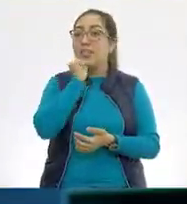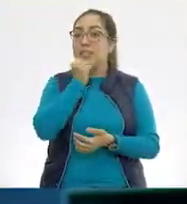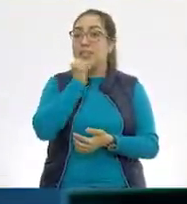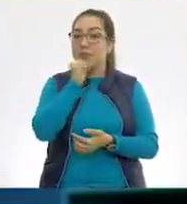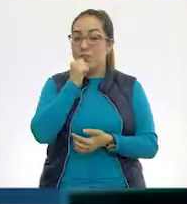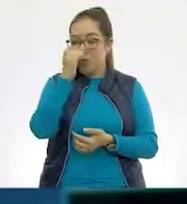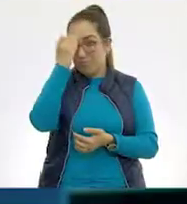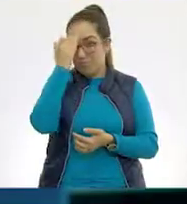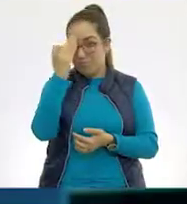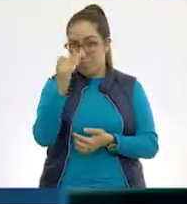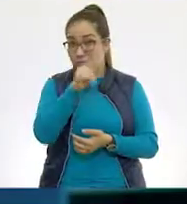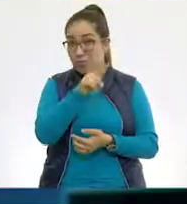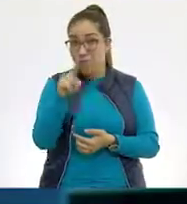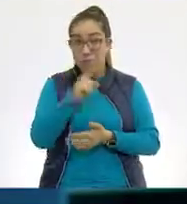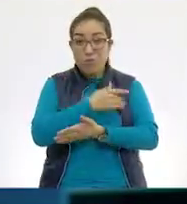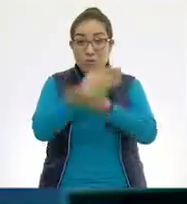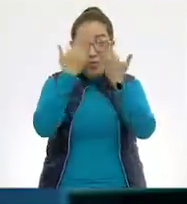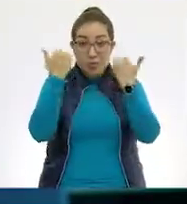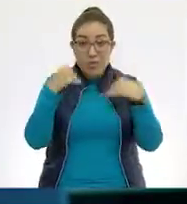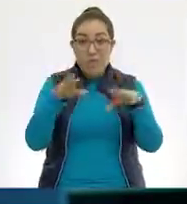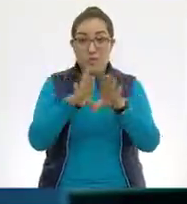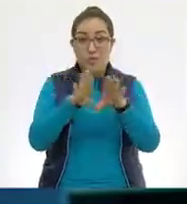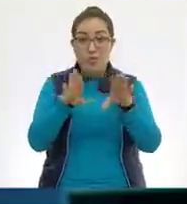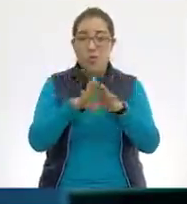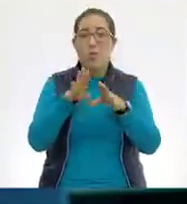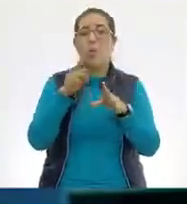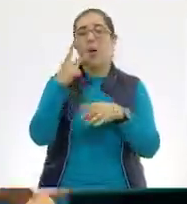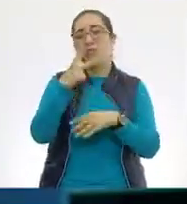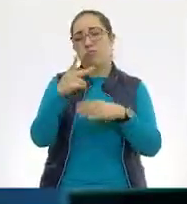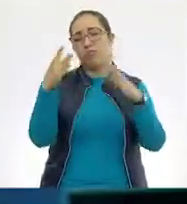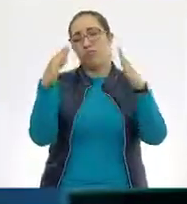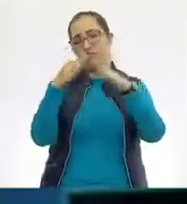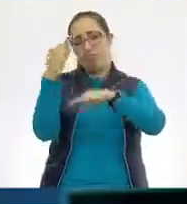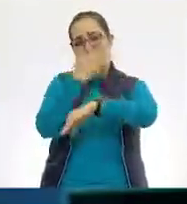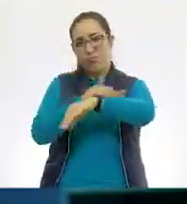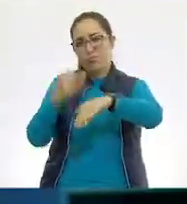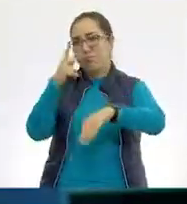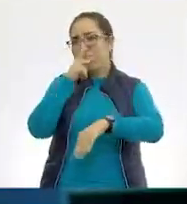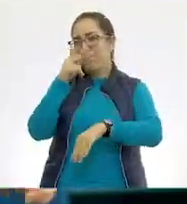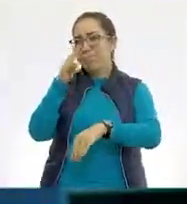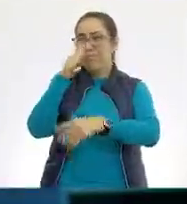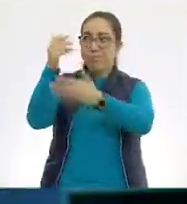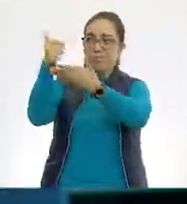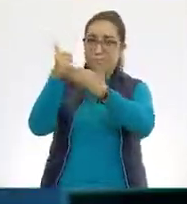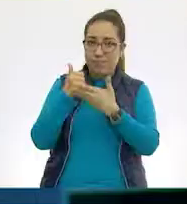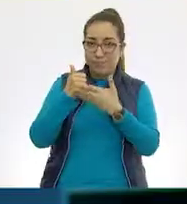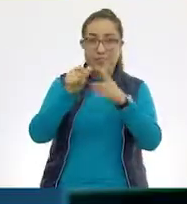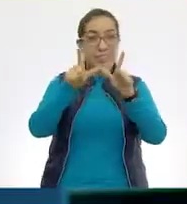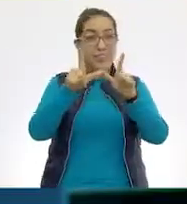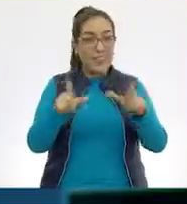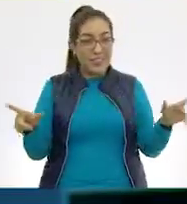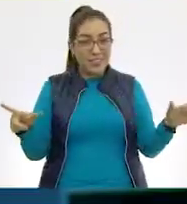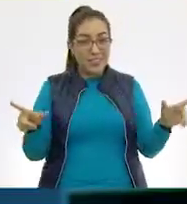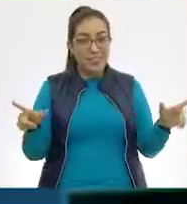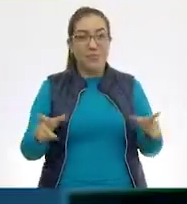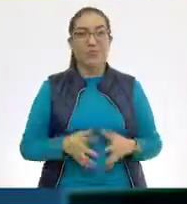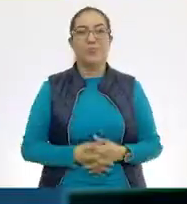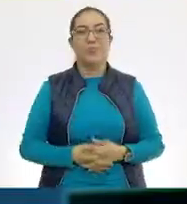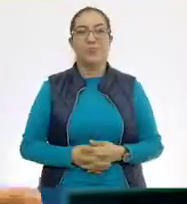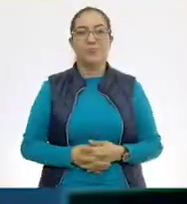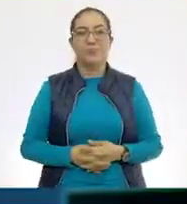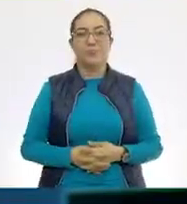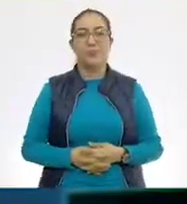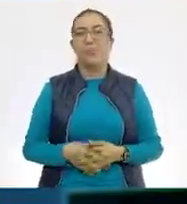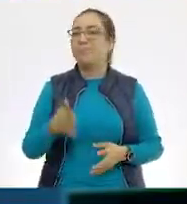Si no sabes cómo hacerlo, pida ayuda en casa. ¿Lista? ¿Lista?